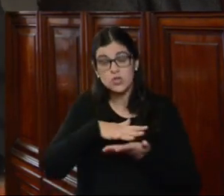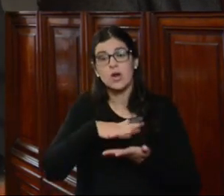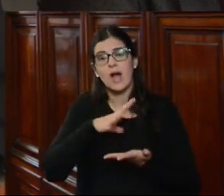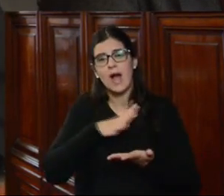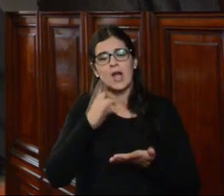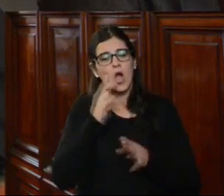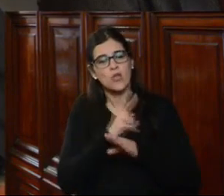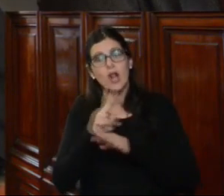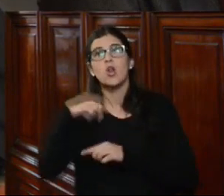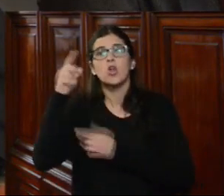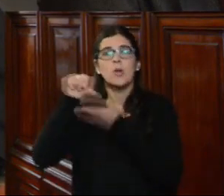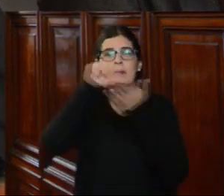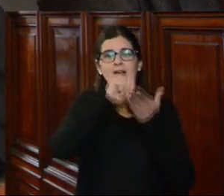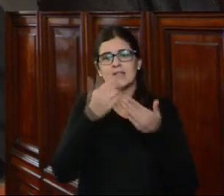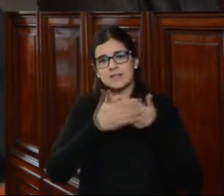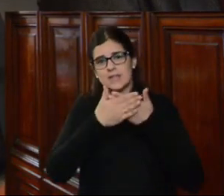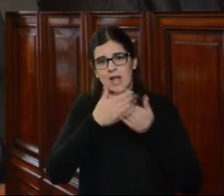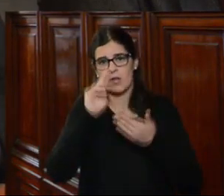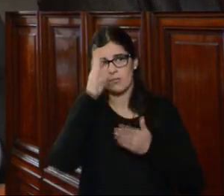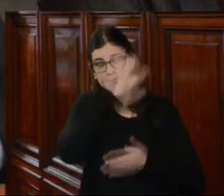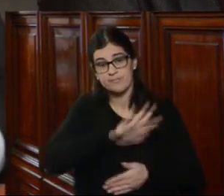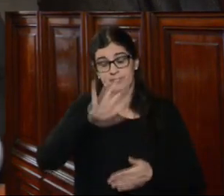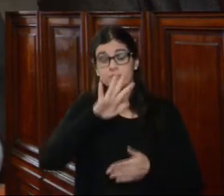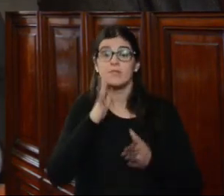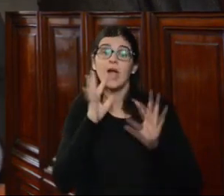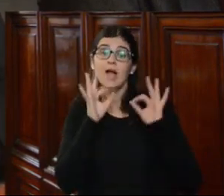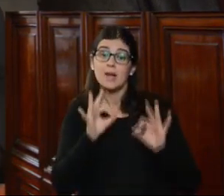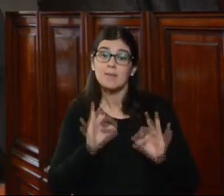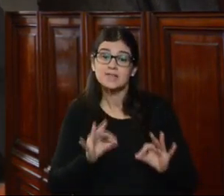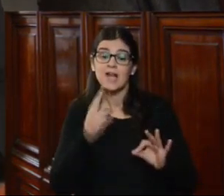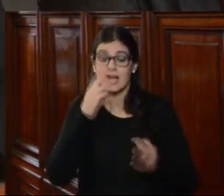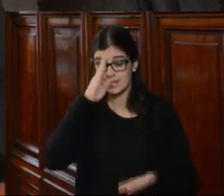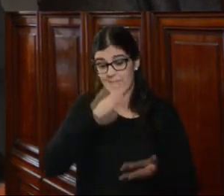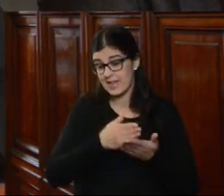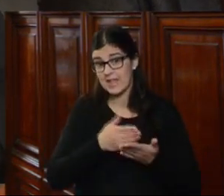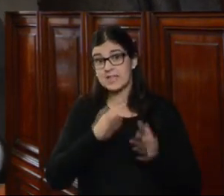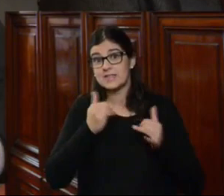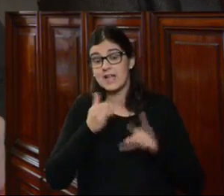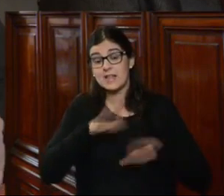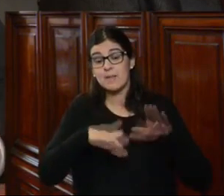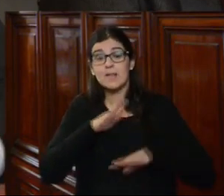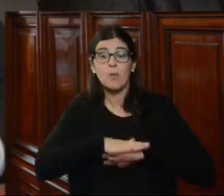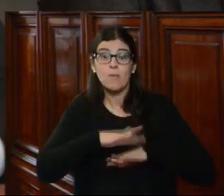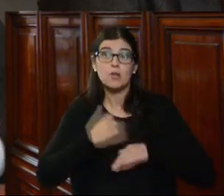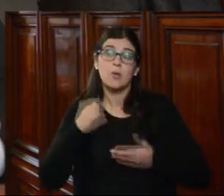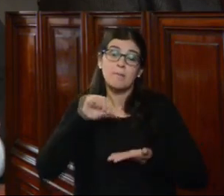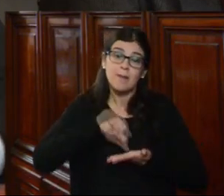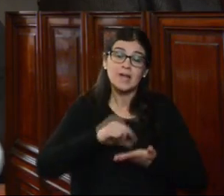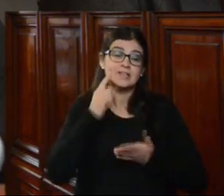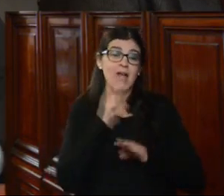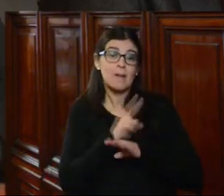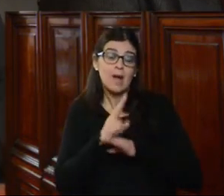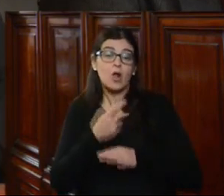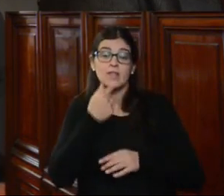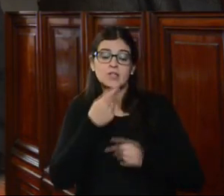regulados en otros países de la región. La particularidad es que la sentencia de segunda instancia en nuestro país, en una acción de amparo,